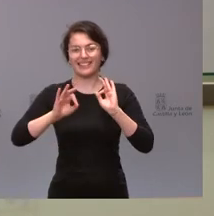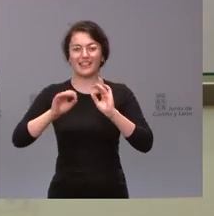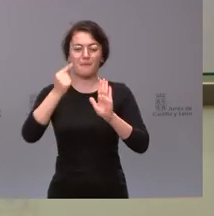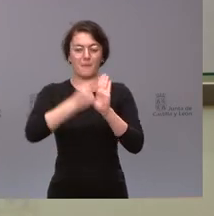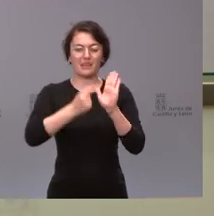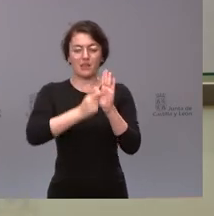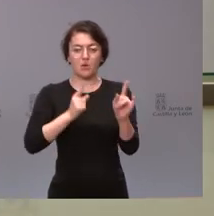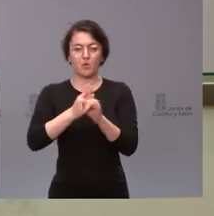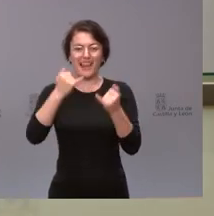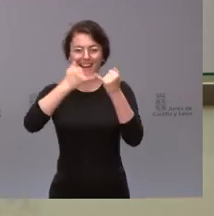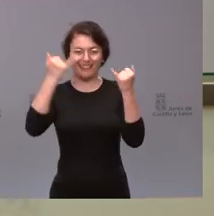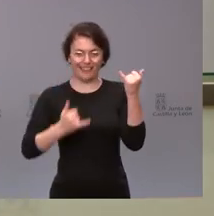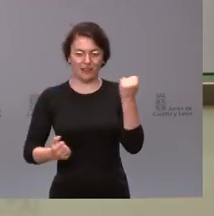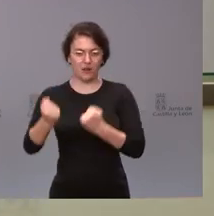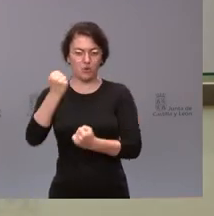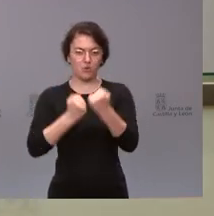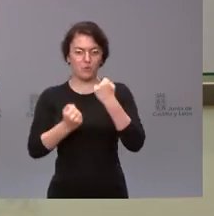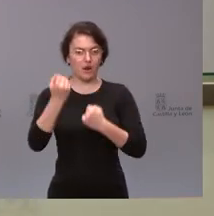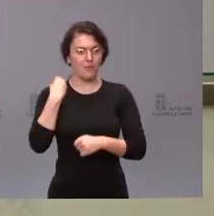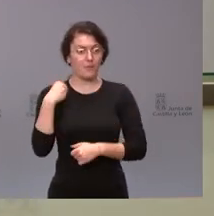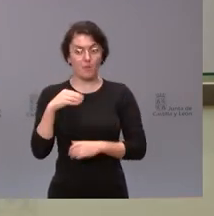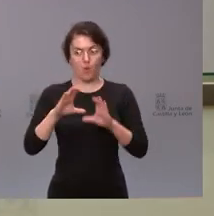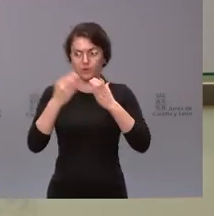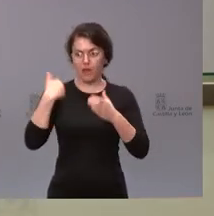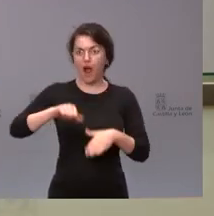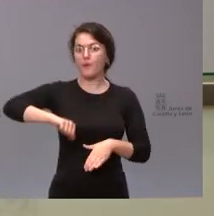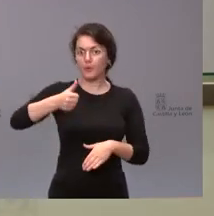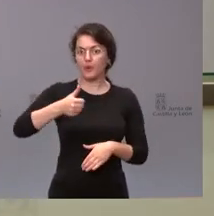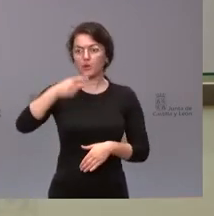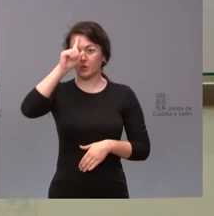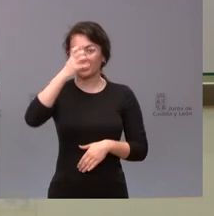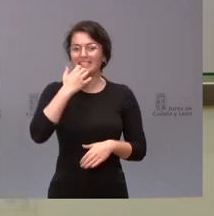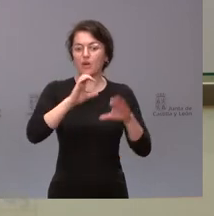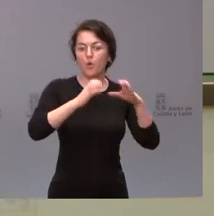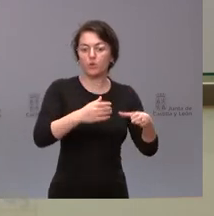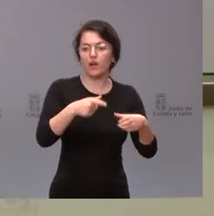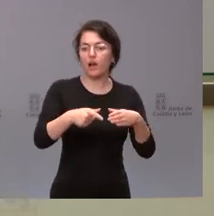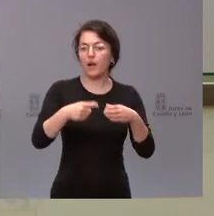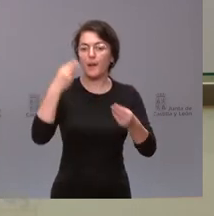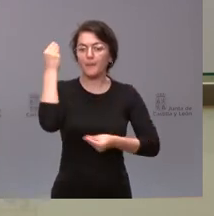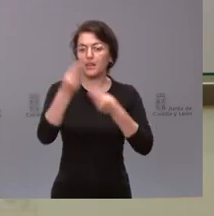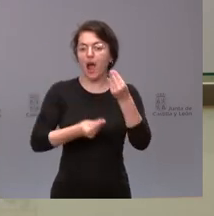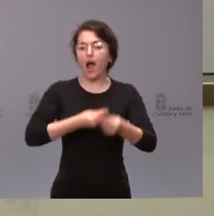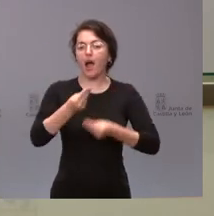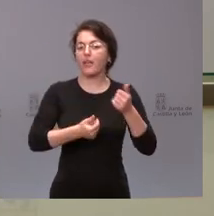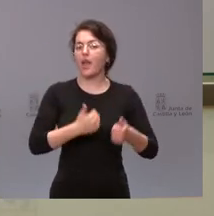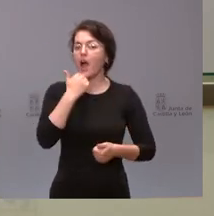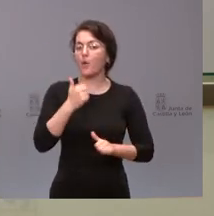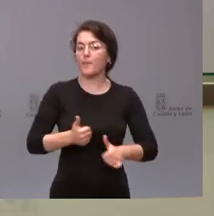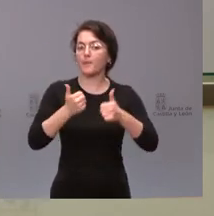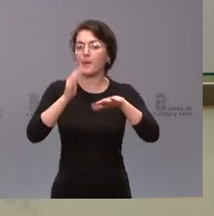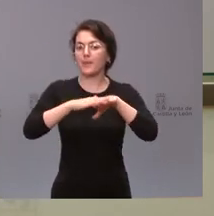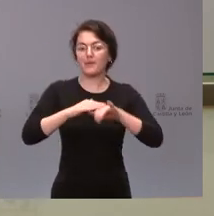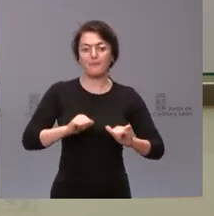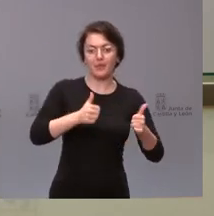económica, el primero que aprobó la Junta. No sé si la Junta tiene previsto tomar alguna medida más para poner en marcha estas